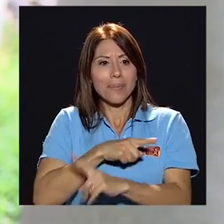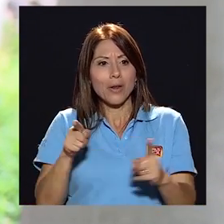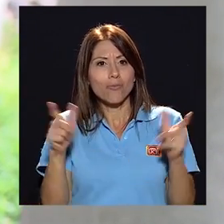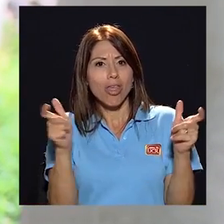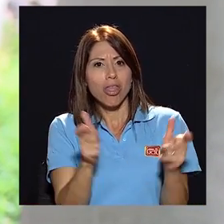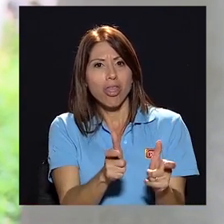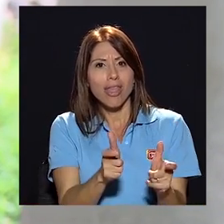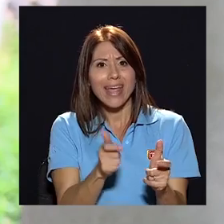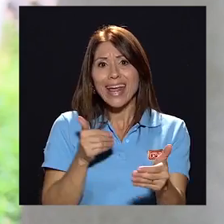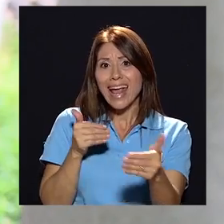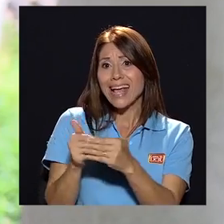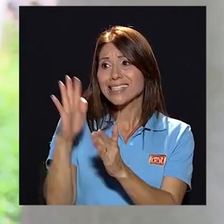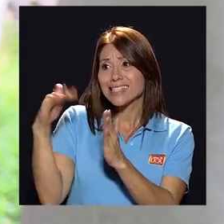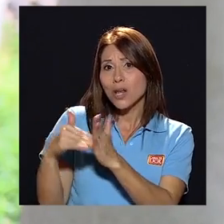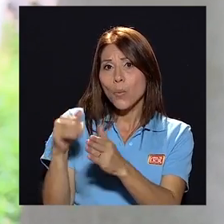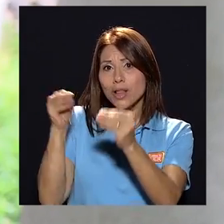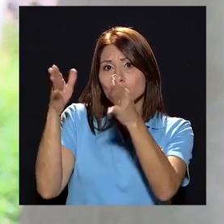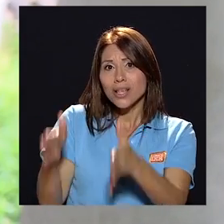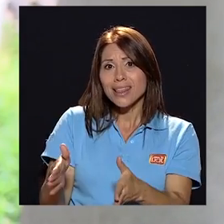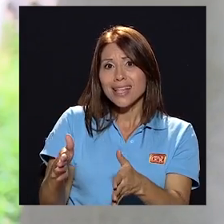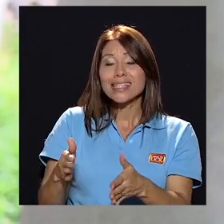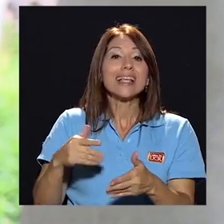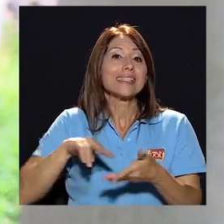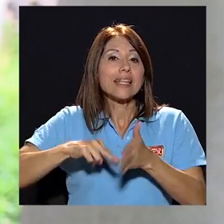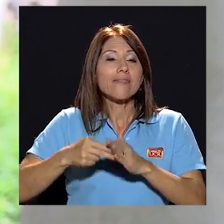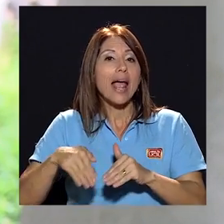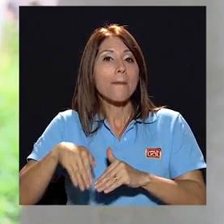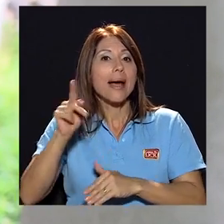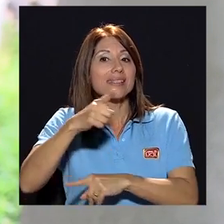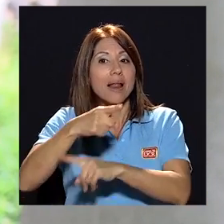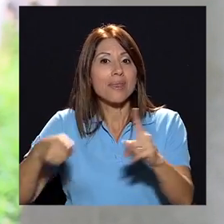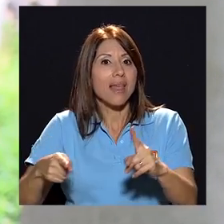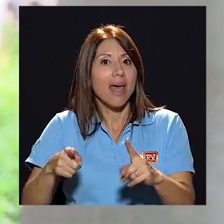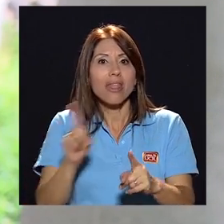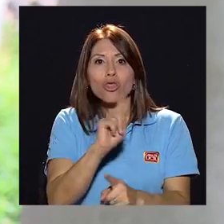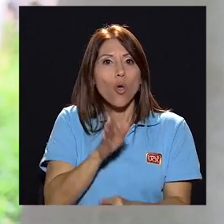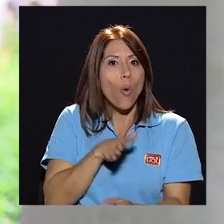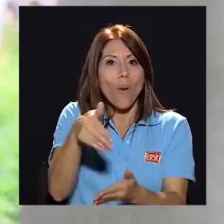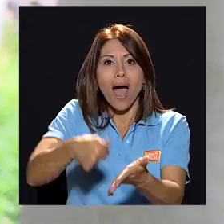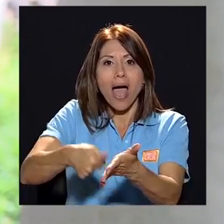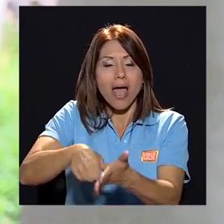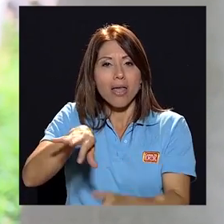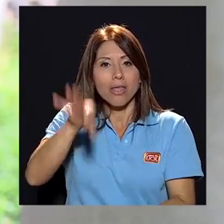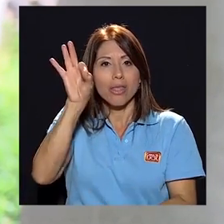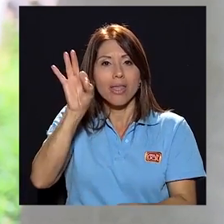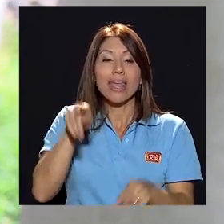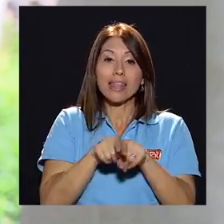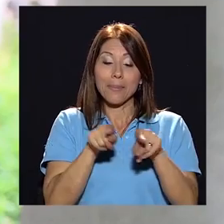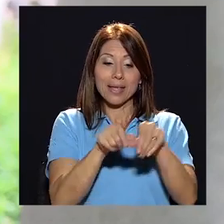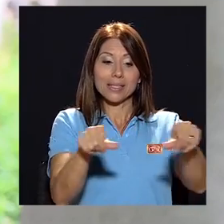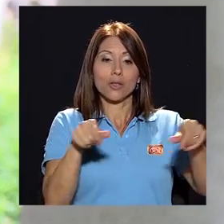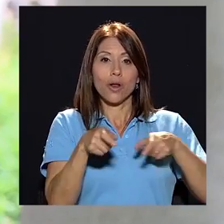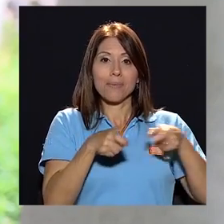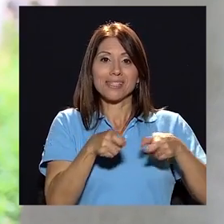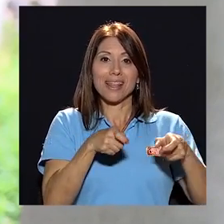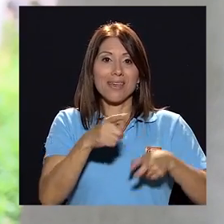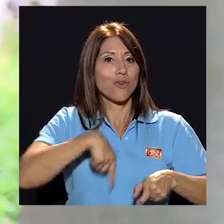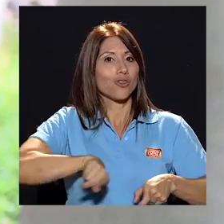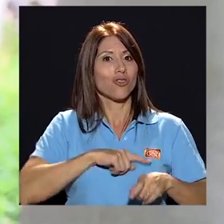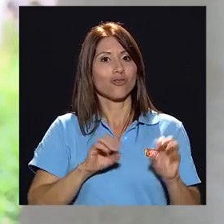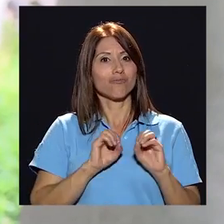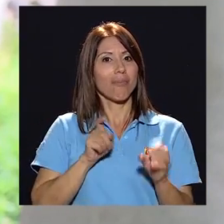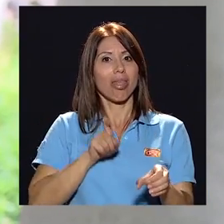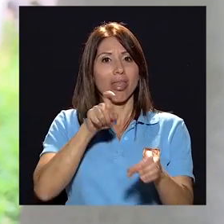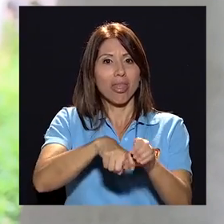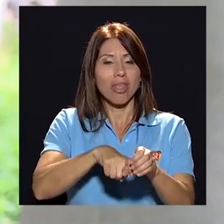docentes o sea más de la mitad no eligen y en el sector administrativo pues estamos también segregados de esa parte yo creo que hay que